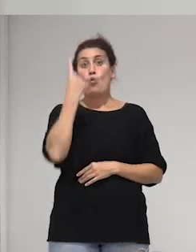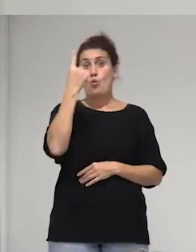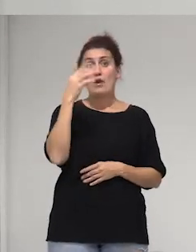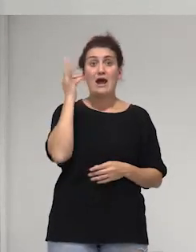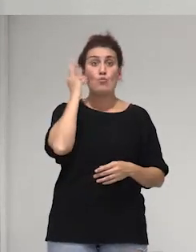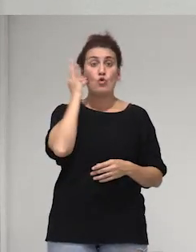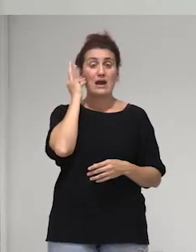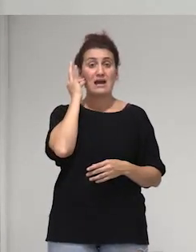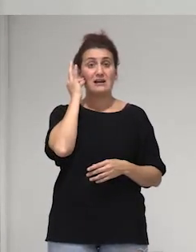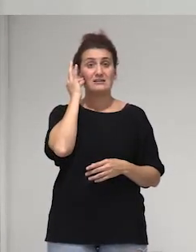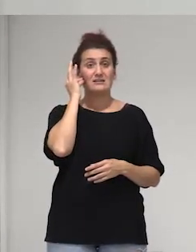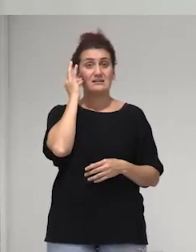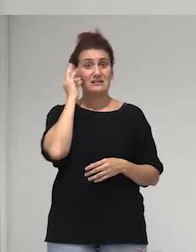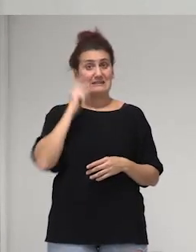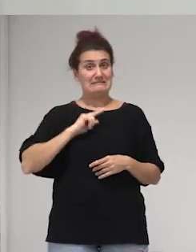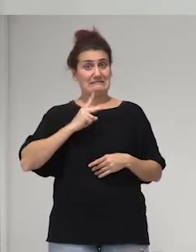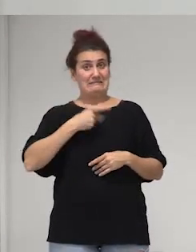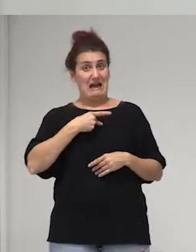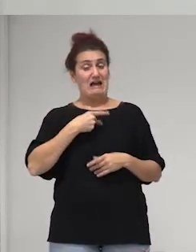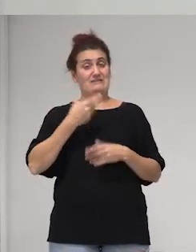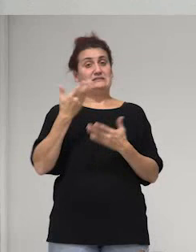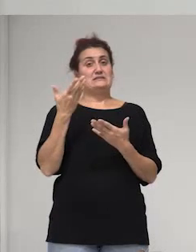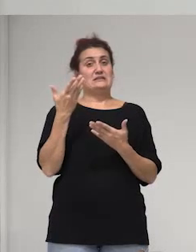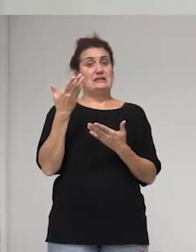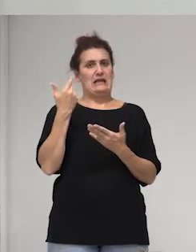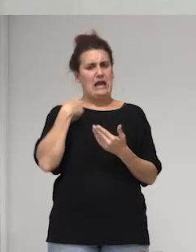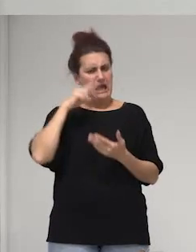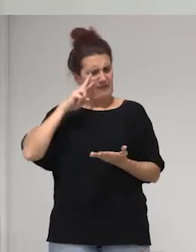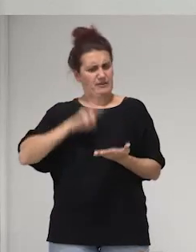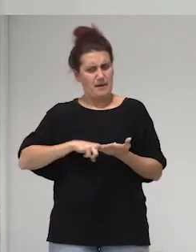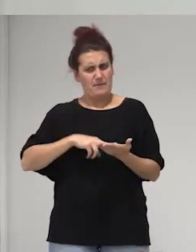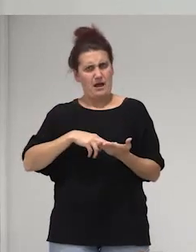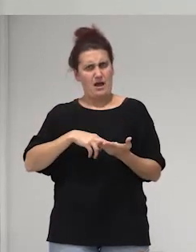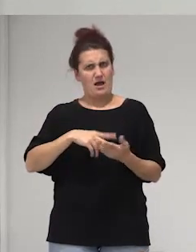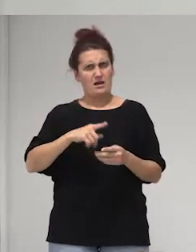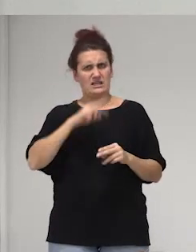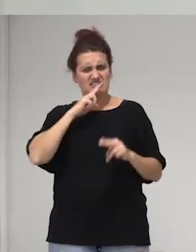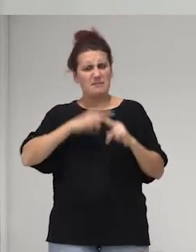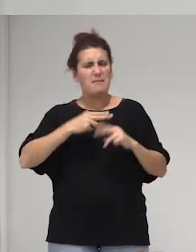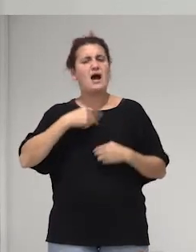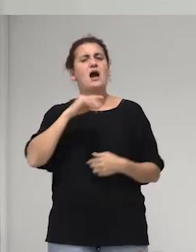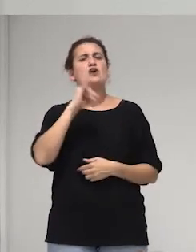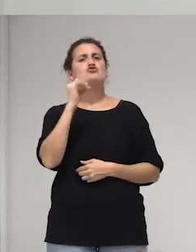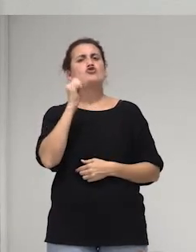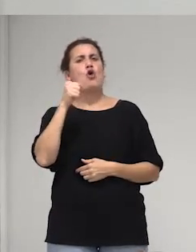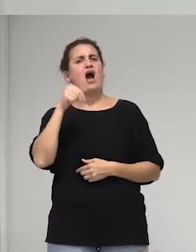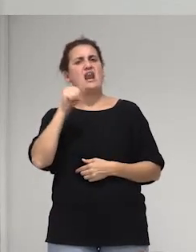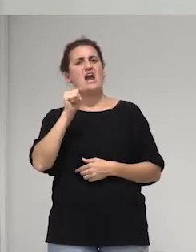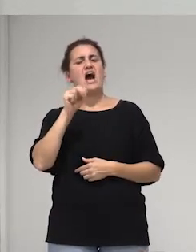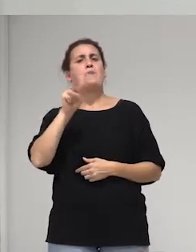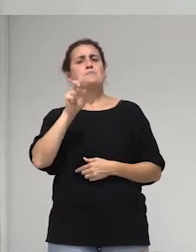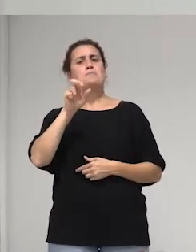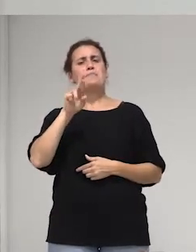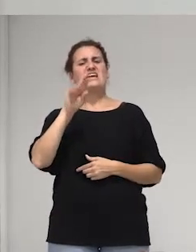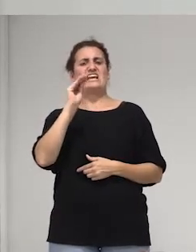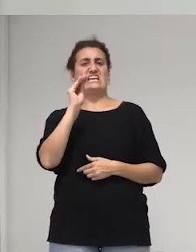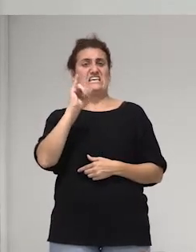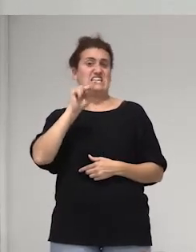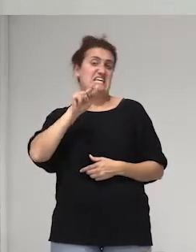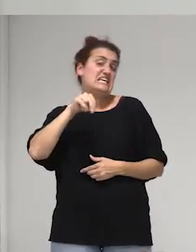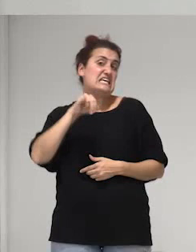mujer travesti que así se reafirmaba y se llamaba Lohana Berkins Lohana Berkins fue una mujer